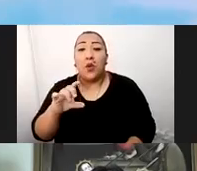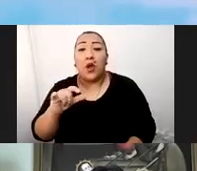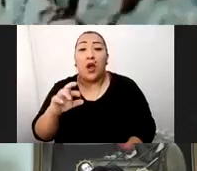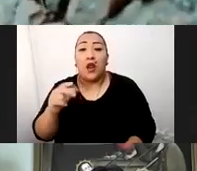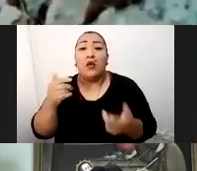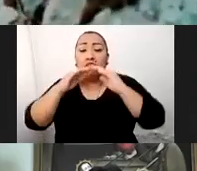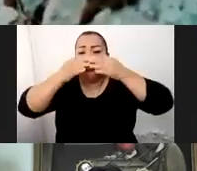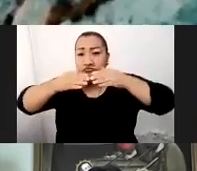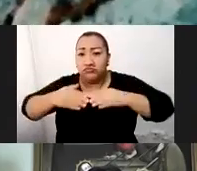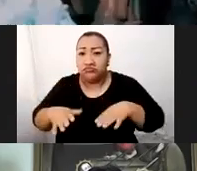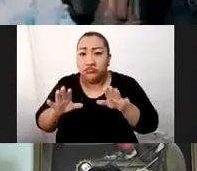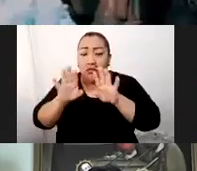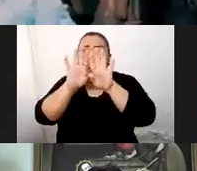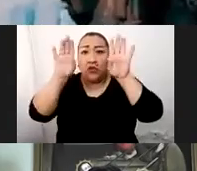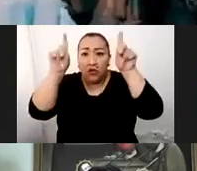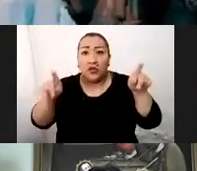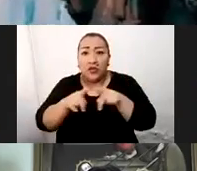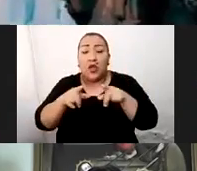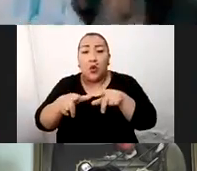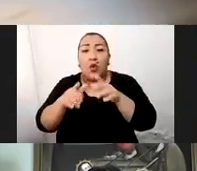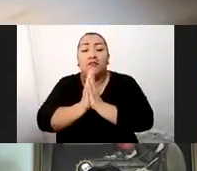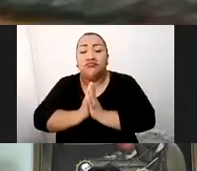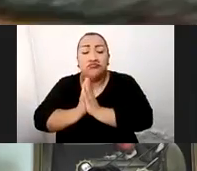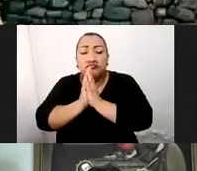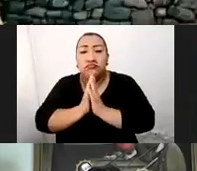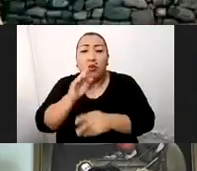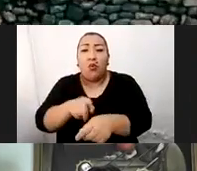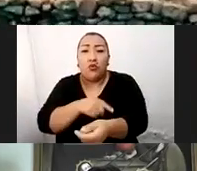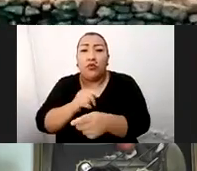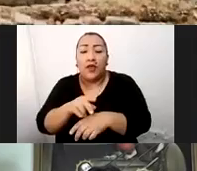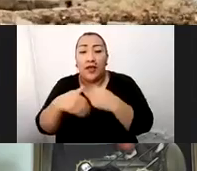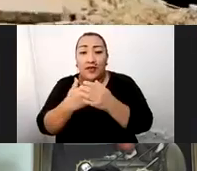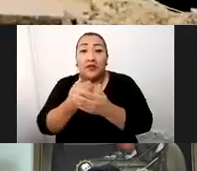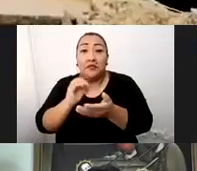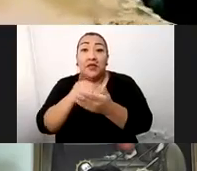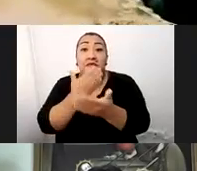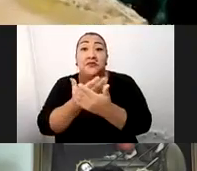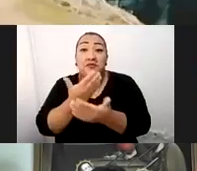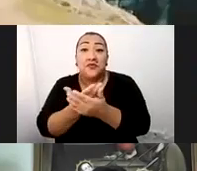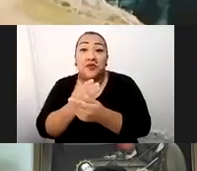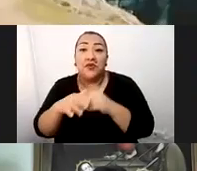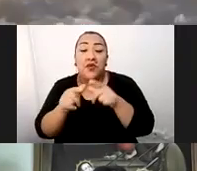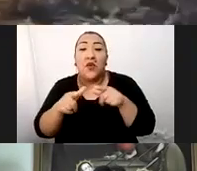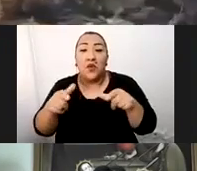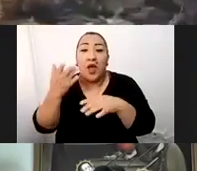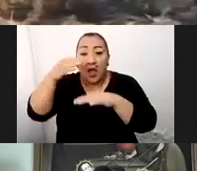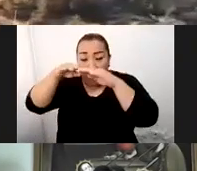portadas, espacios religiosos, además de evidencias de espacios subterráneos.